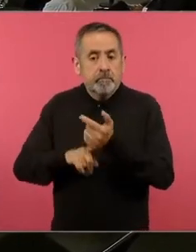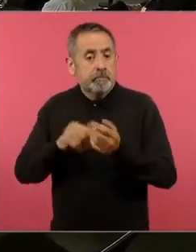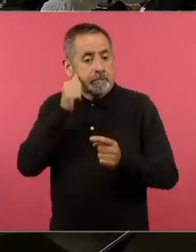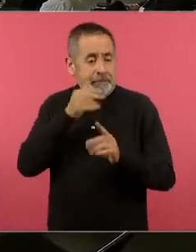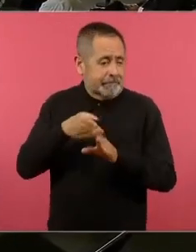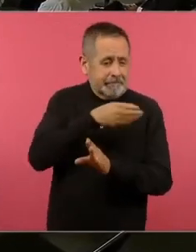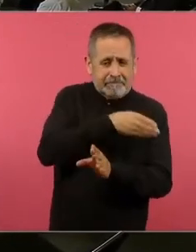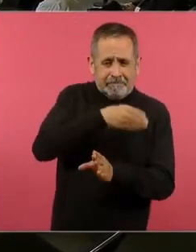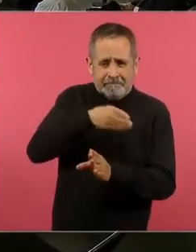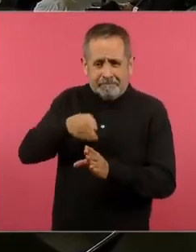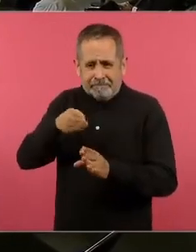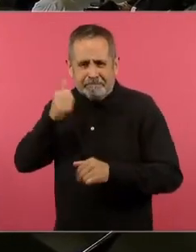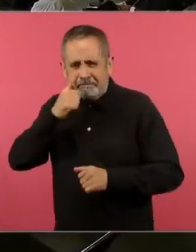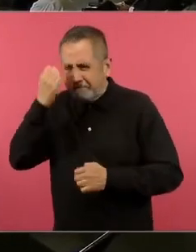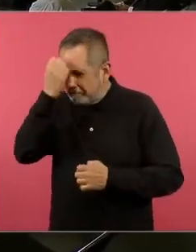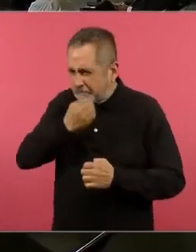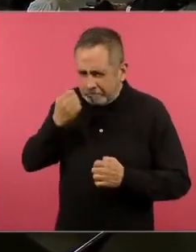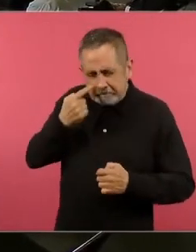presente ahí